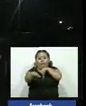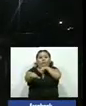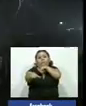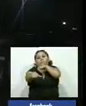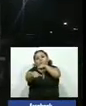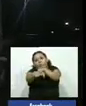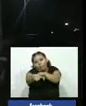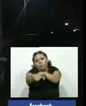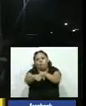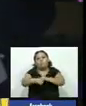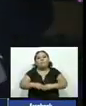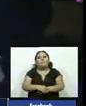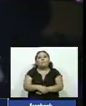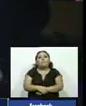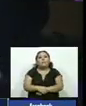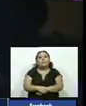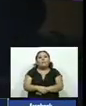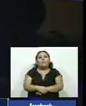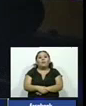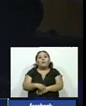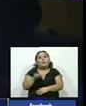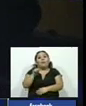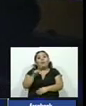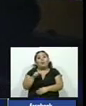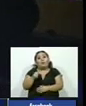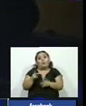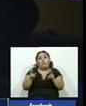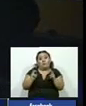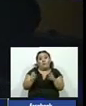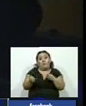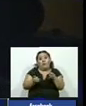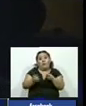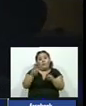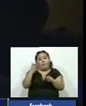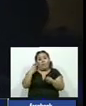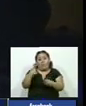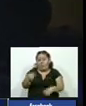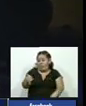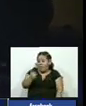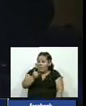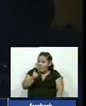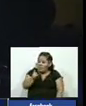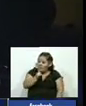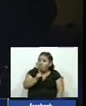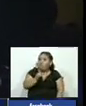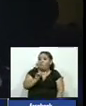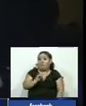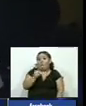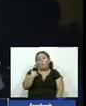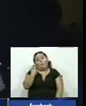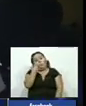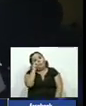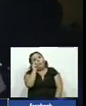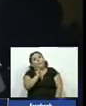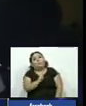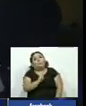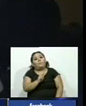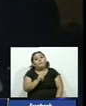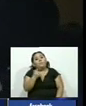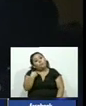de una rastra muy fuerte venía ebrio con bastante alcohol porque nosotros estábamos ahí cuando